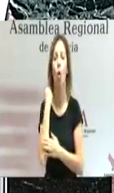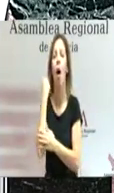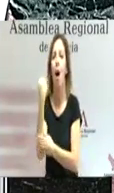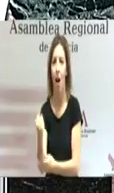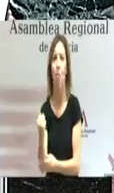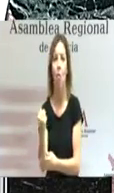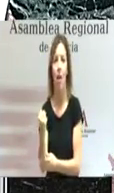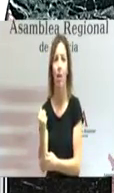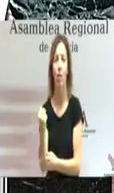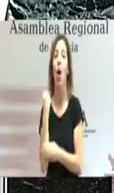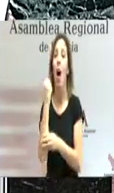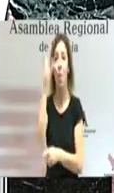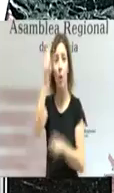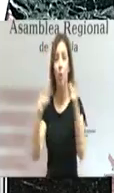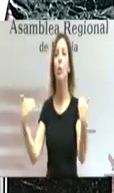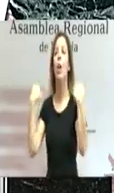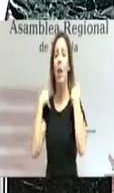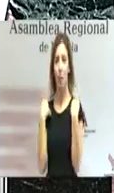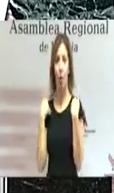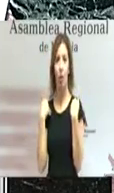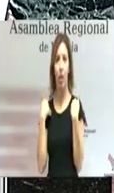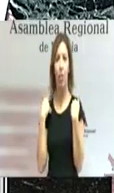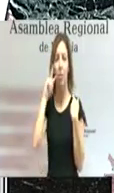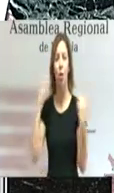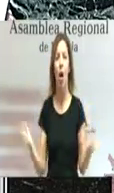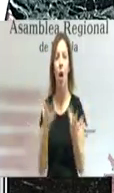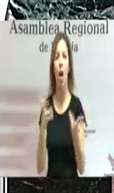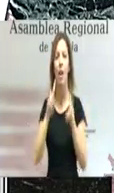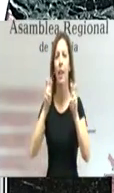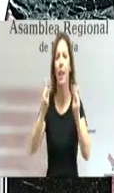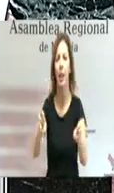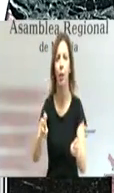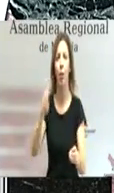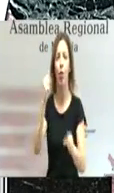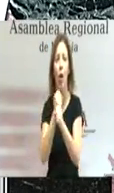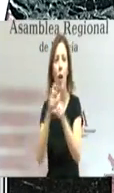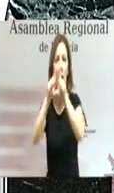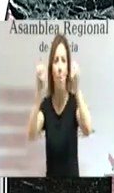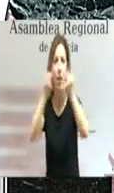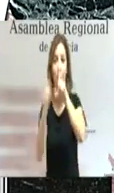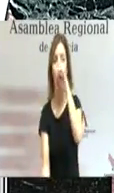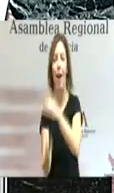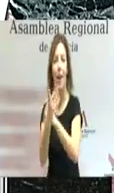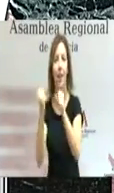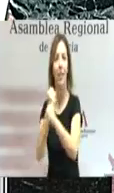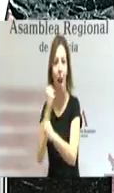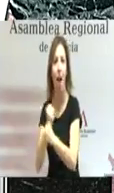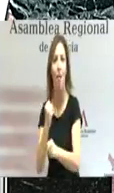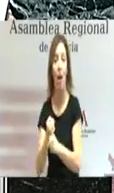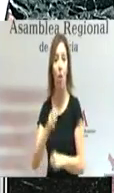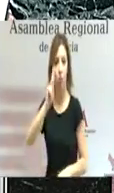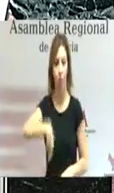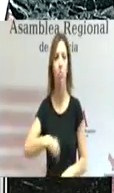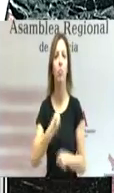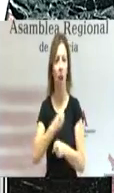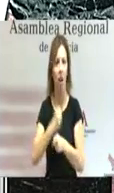a los principales protagonistas, los emprendedores, los empresarios, los generadores de empleo, los verdaderos